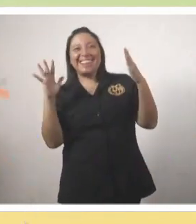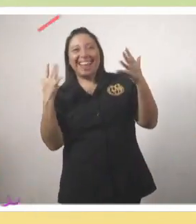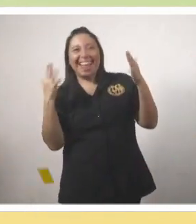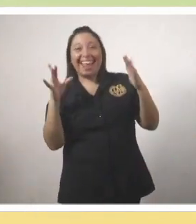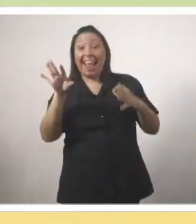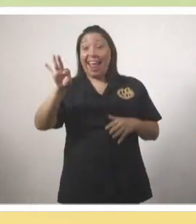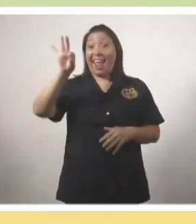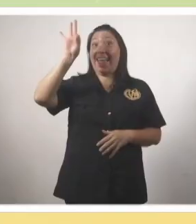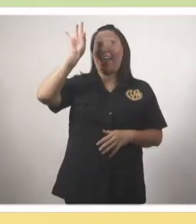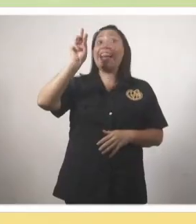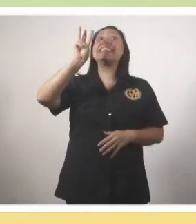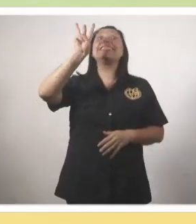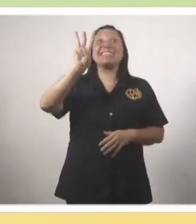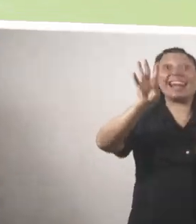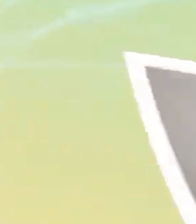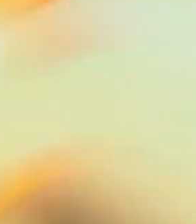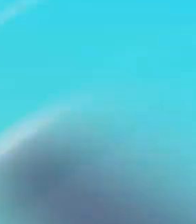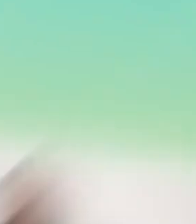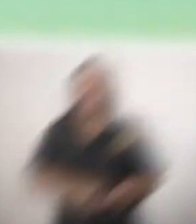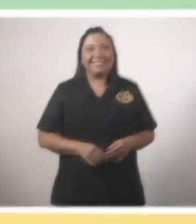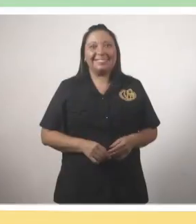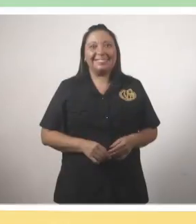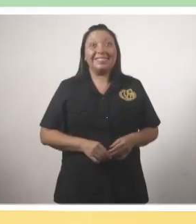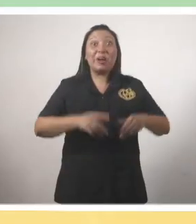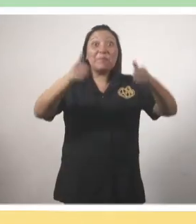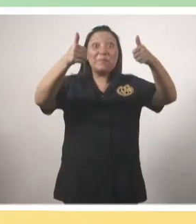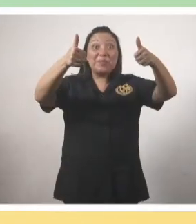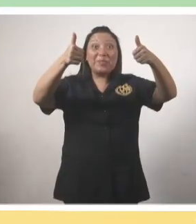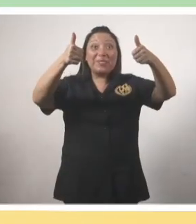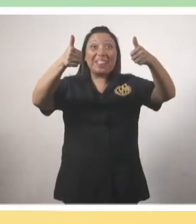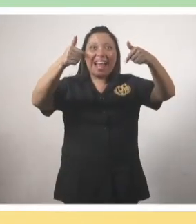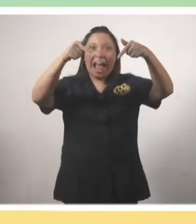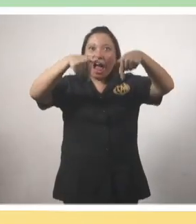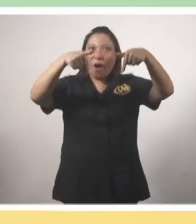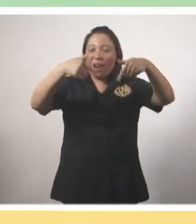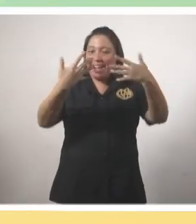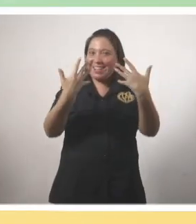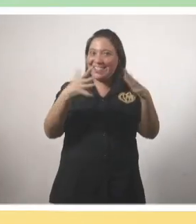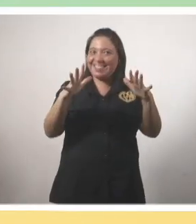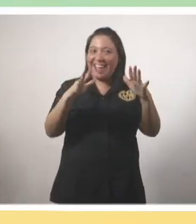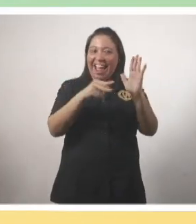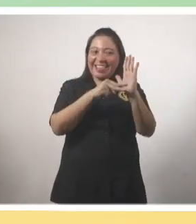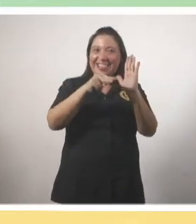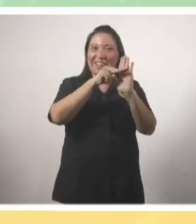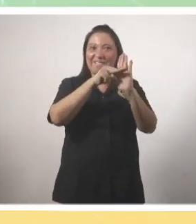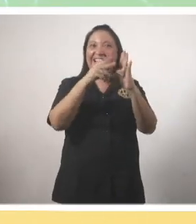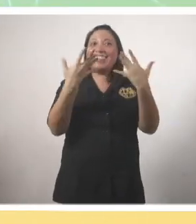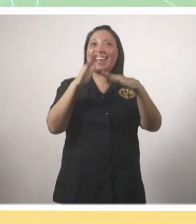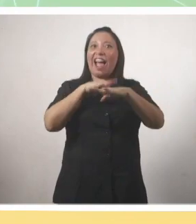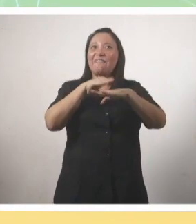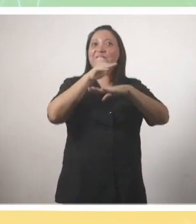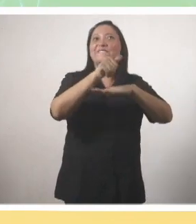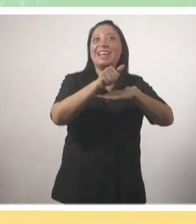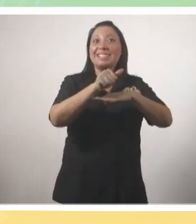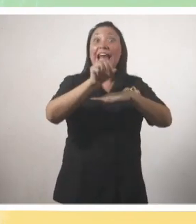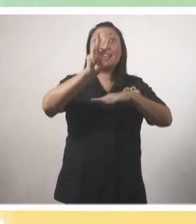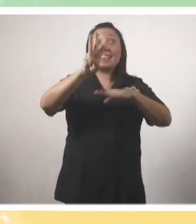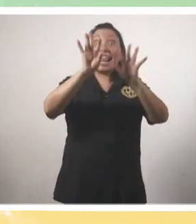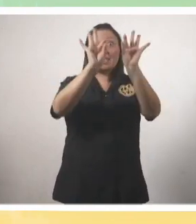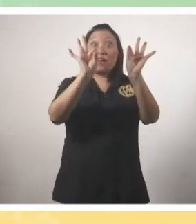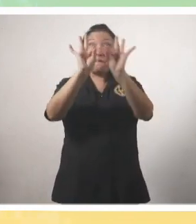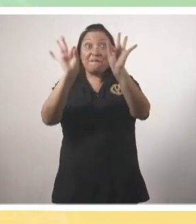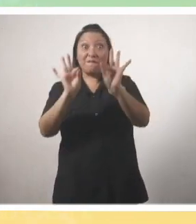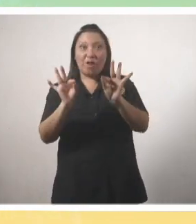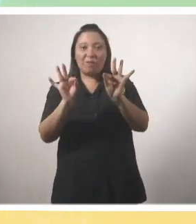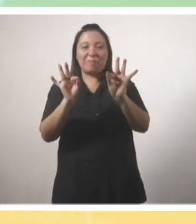Encontramos los 3 avatars Muy bien, ya nosotros hemos superado este reto Tenemos los avatar con nosotros